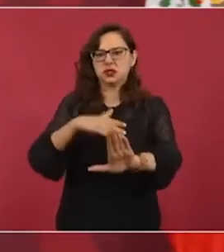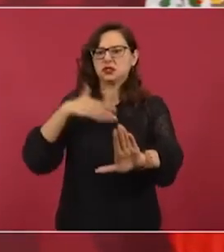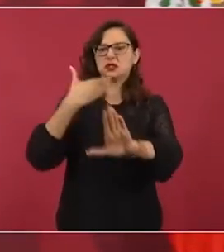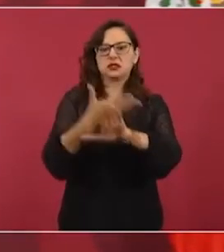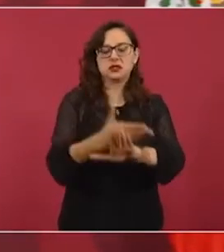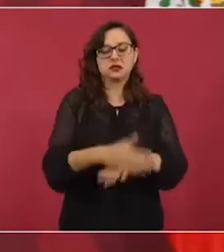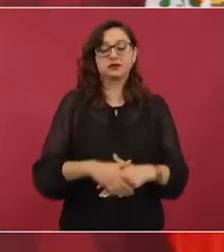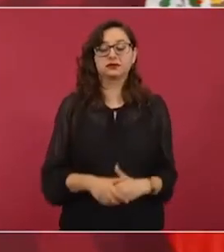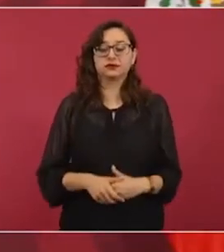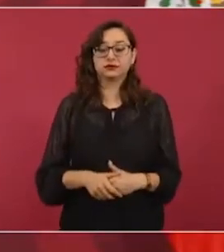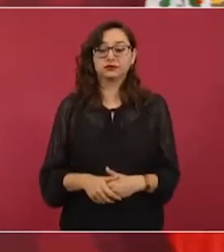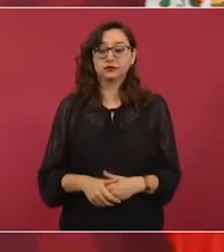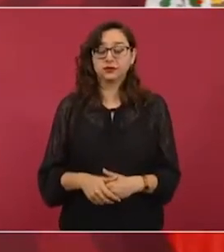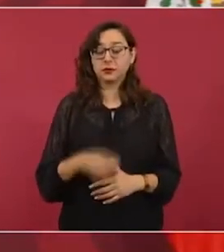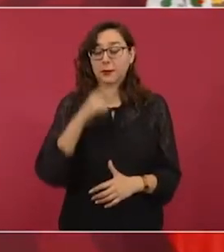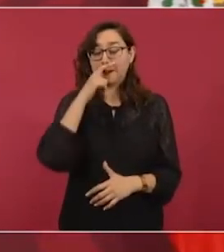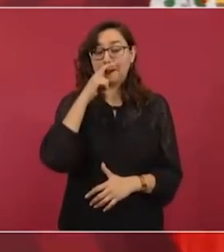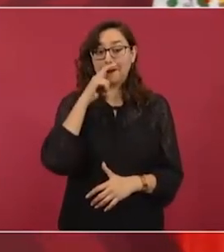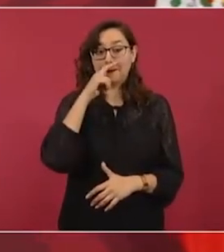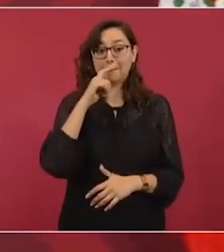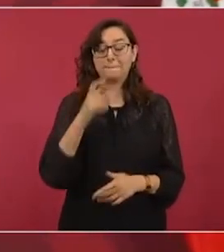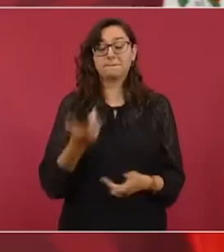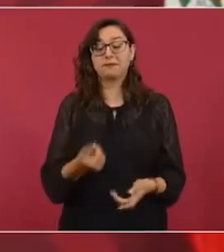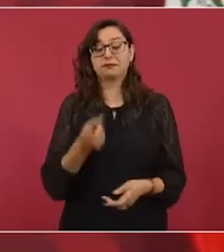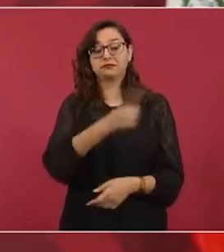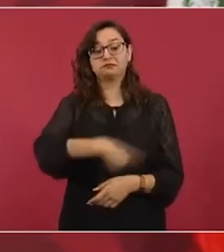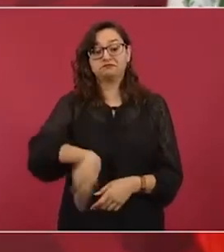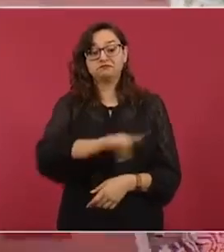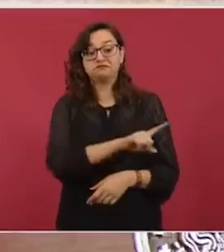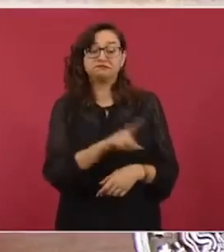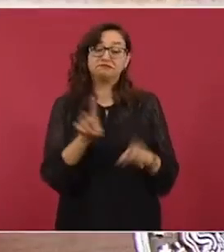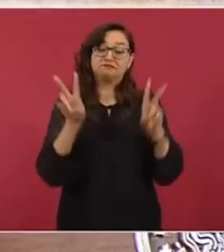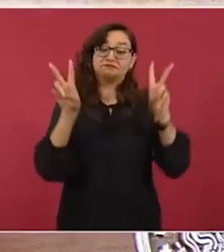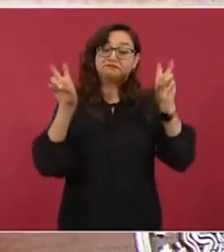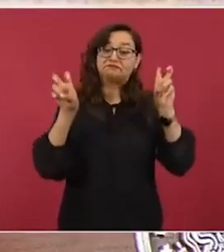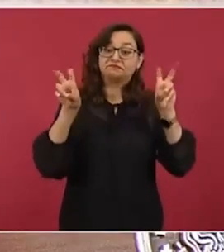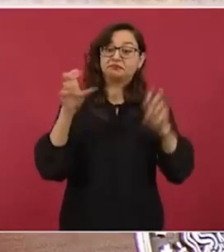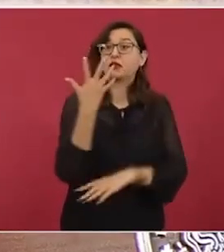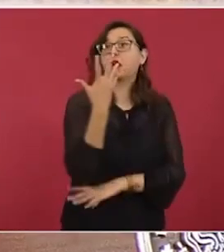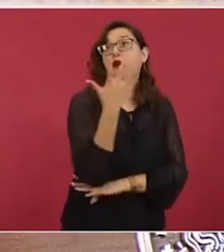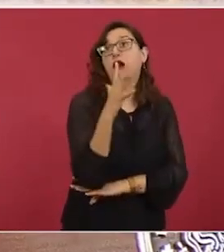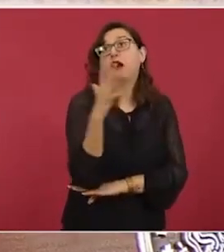salen los pseudoambientalistas. Además,